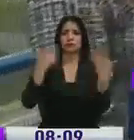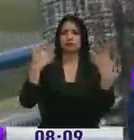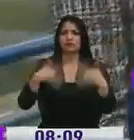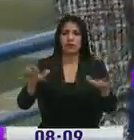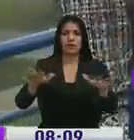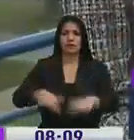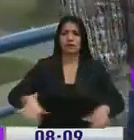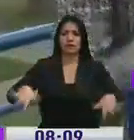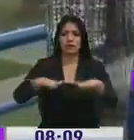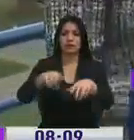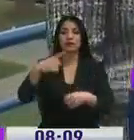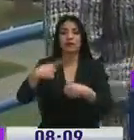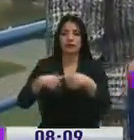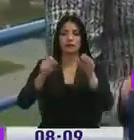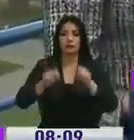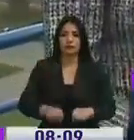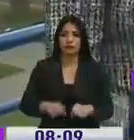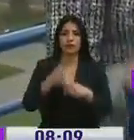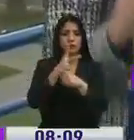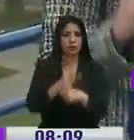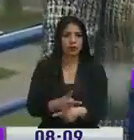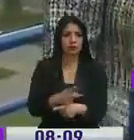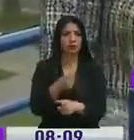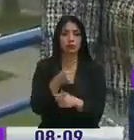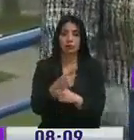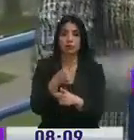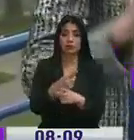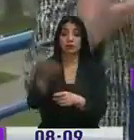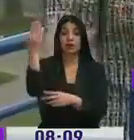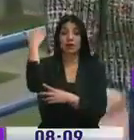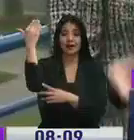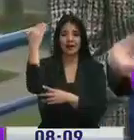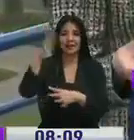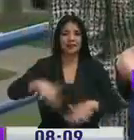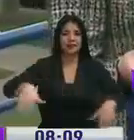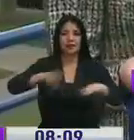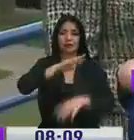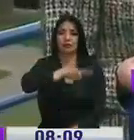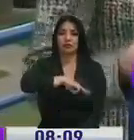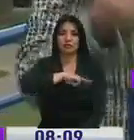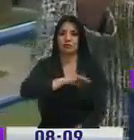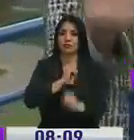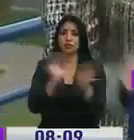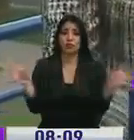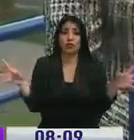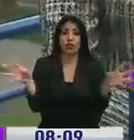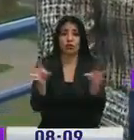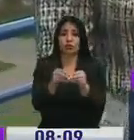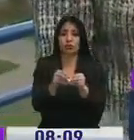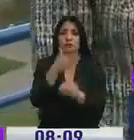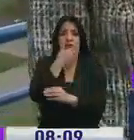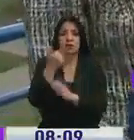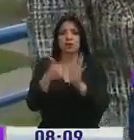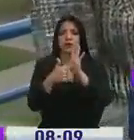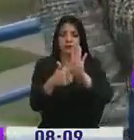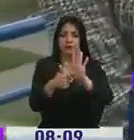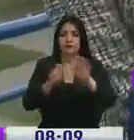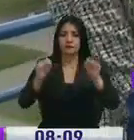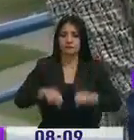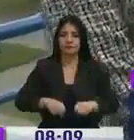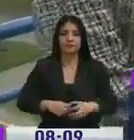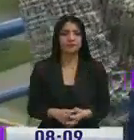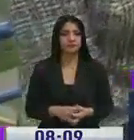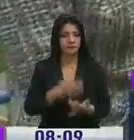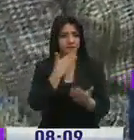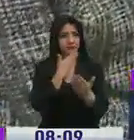situación de la ciudad. Y por eso, como decía, que la alcaldía, que toda la corporación municipal sea el mejor ejemplo de ello. Le